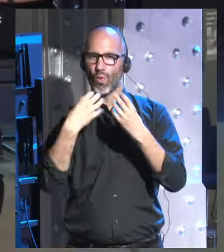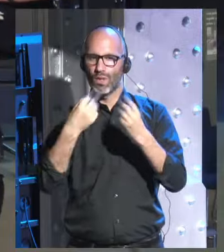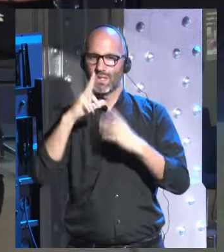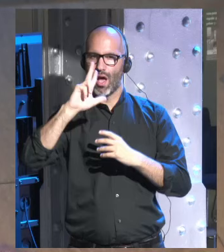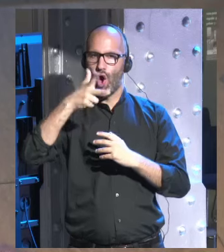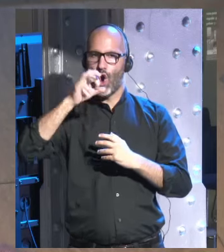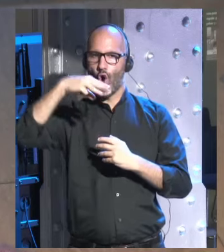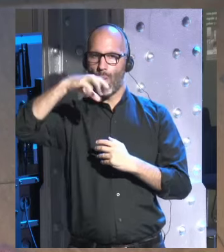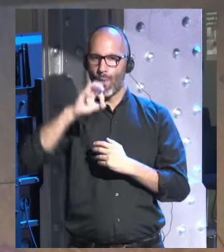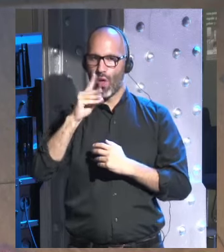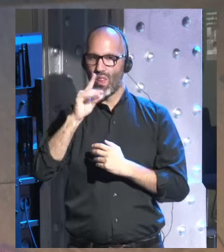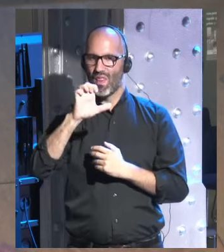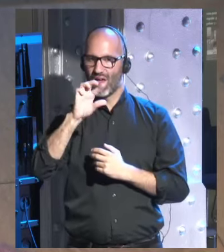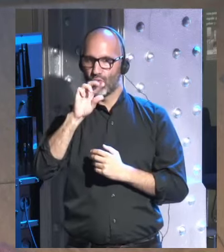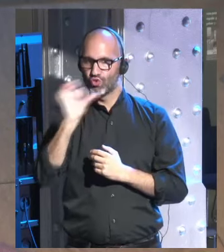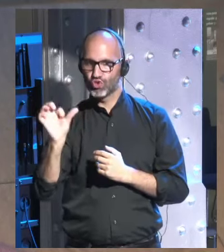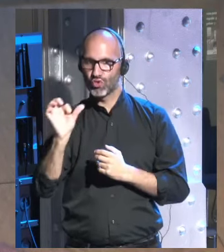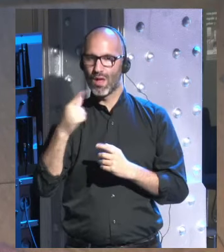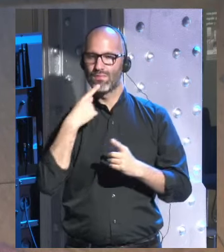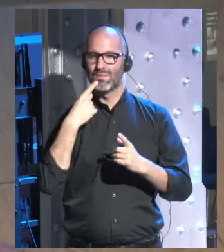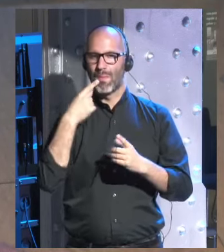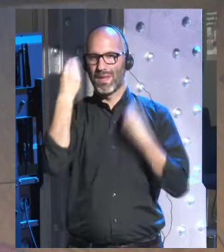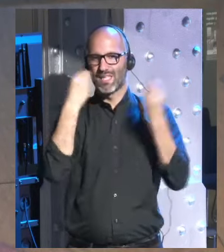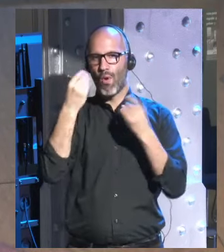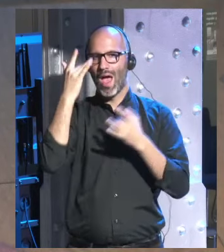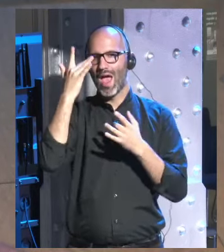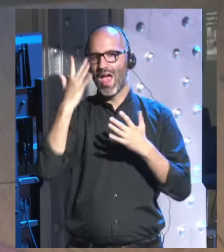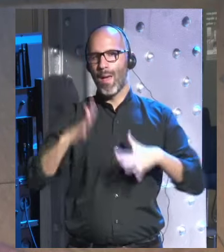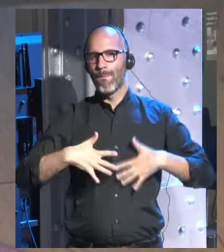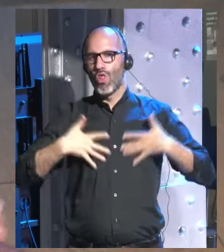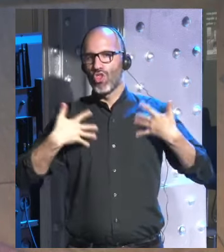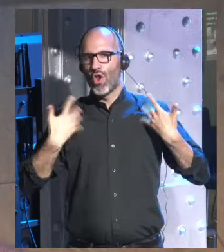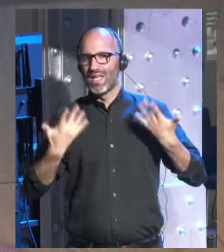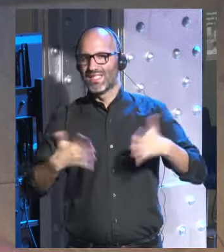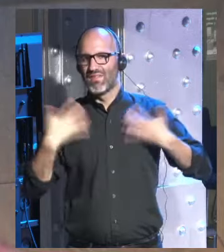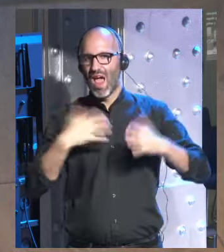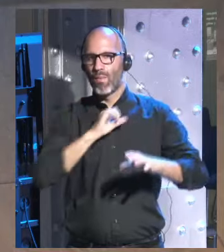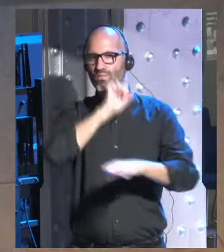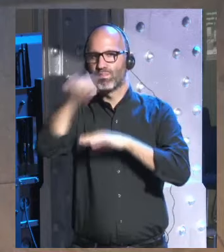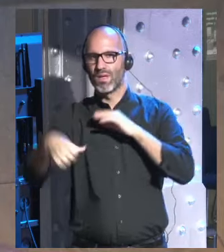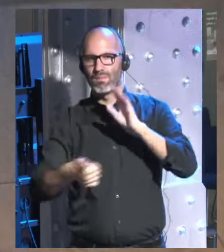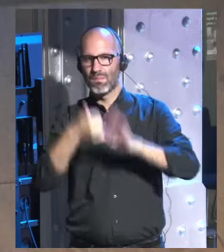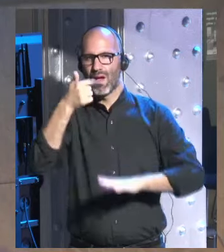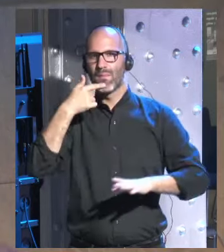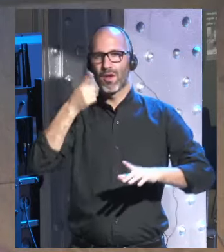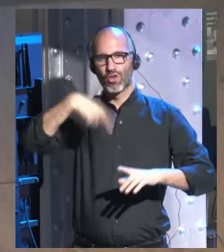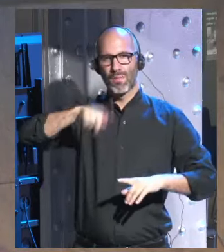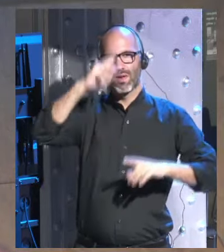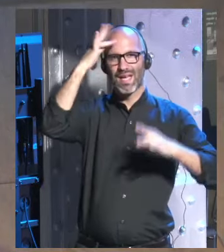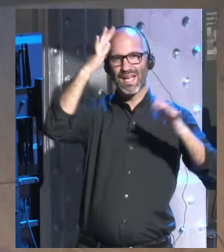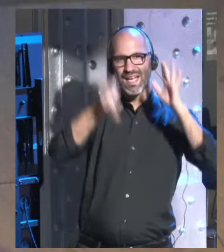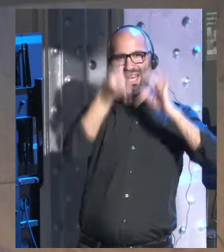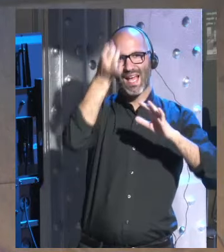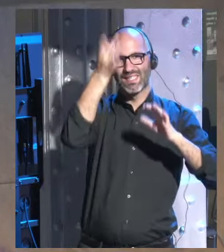Deus cómo tendemos a creer que porque tenemos emociones las emociones son superiores normalmente las emociones las conectamos también con la creatividad